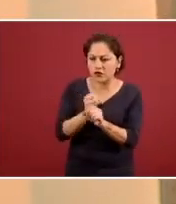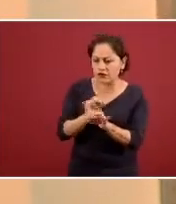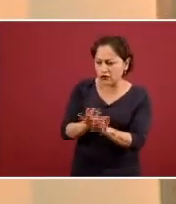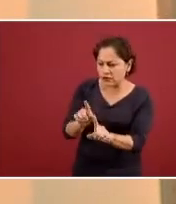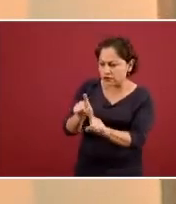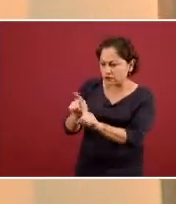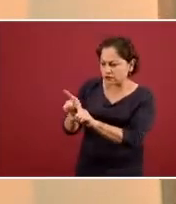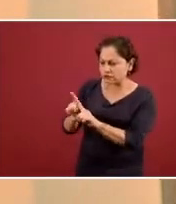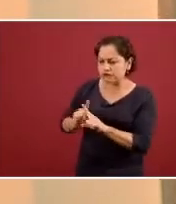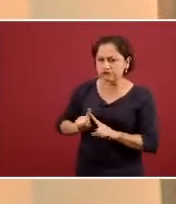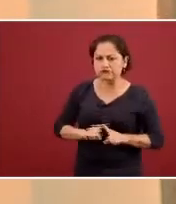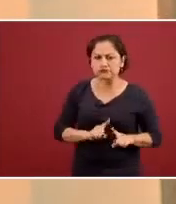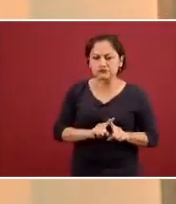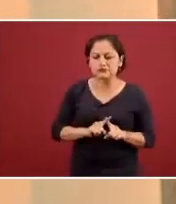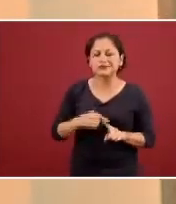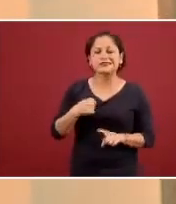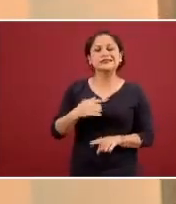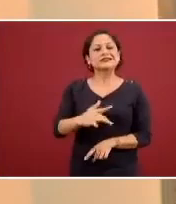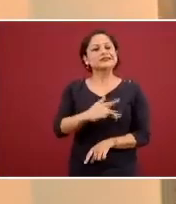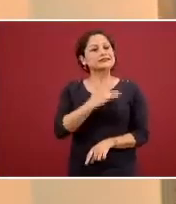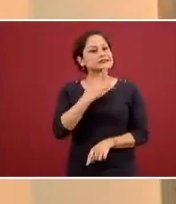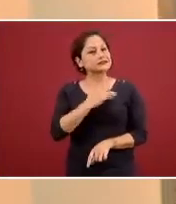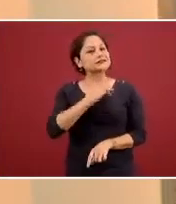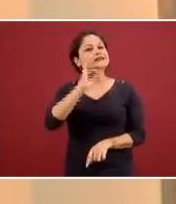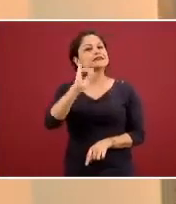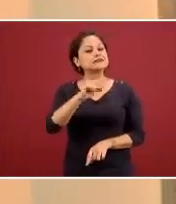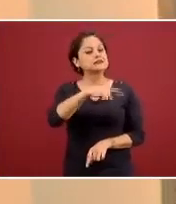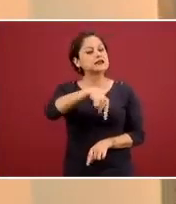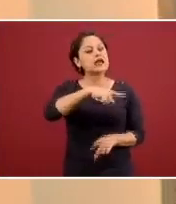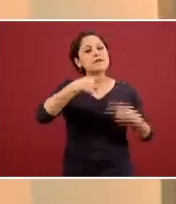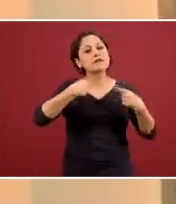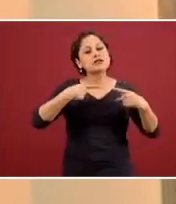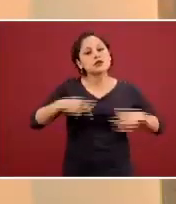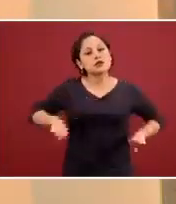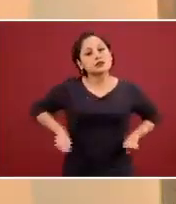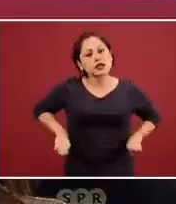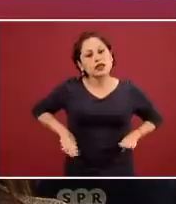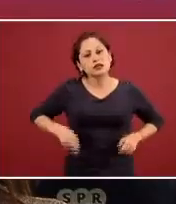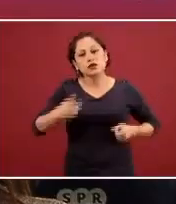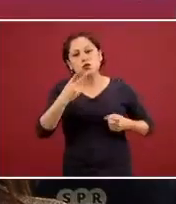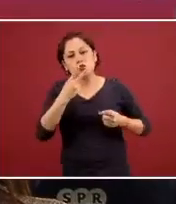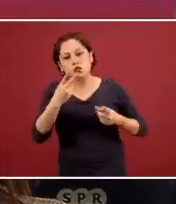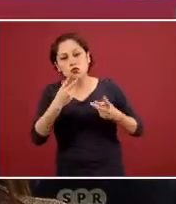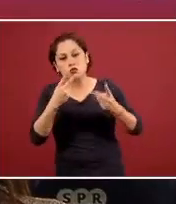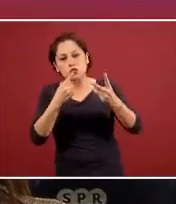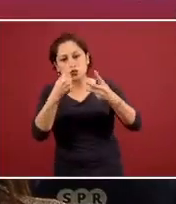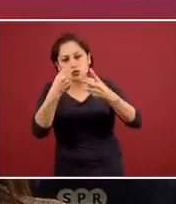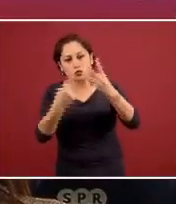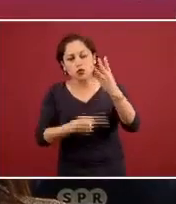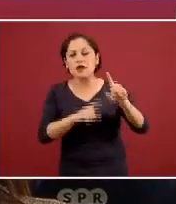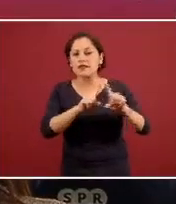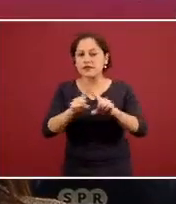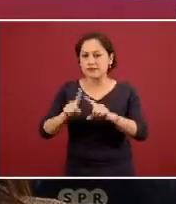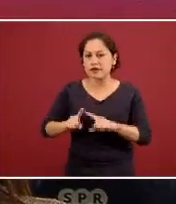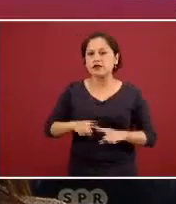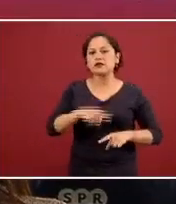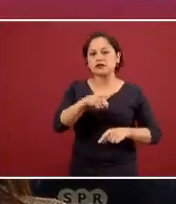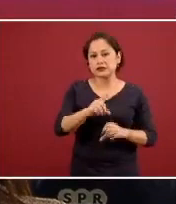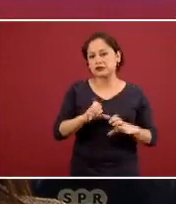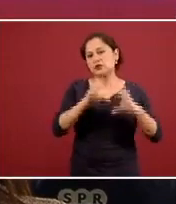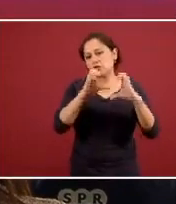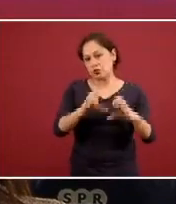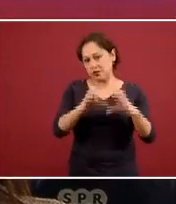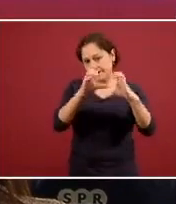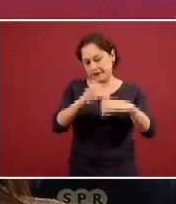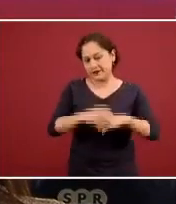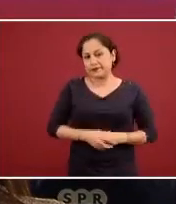seguros que este tipo de consumidores están incrementando su riesgo hay un debate muy activo en este momento en